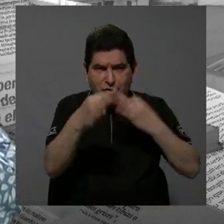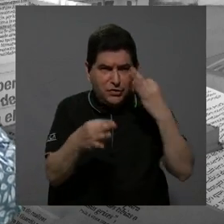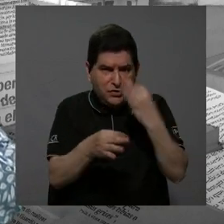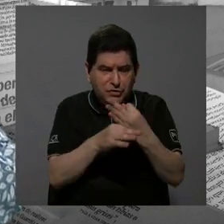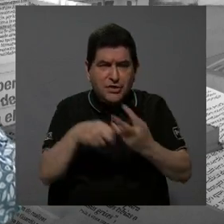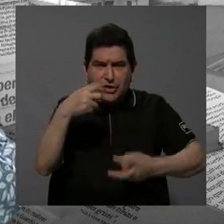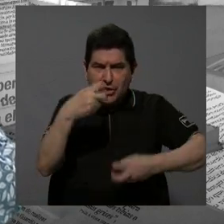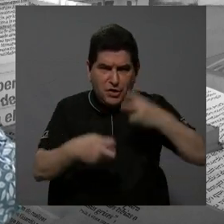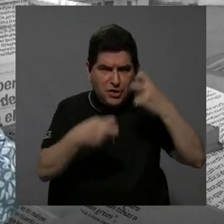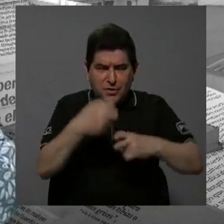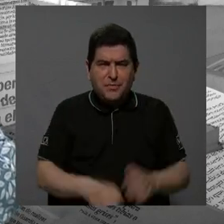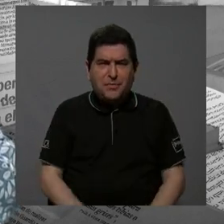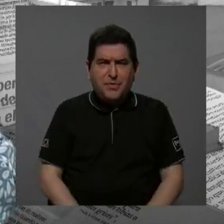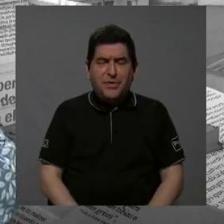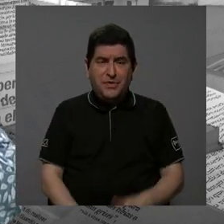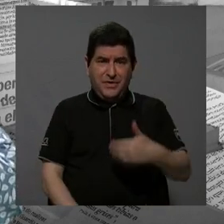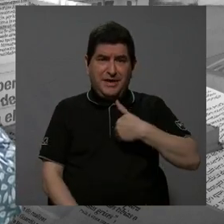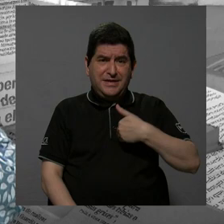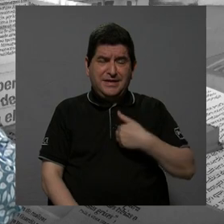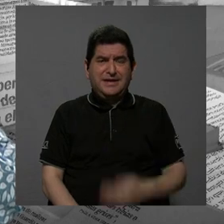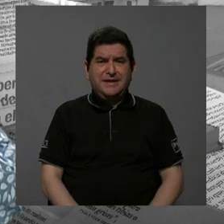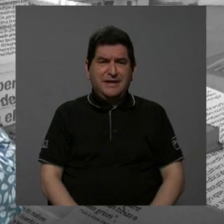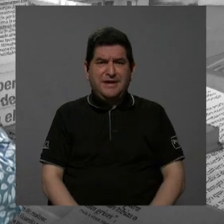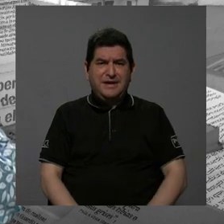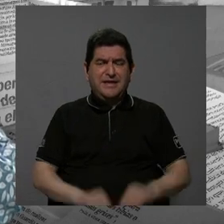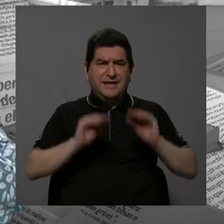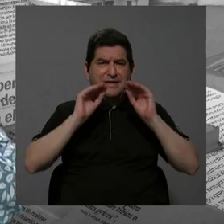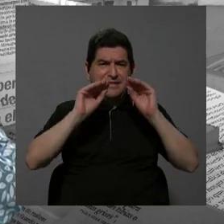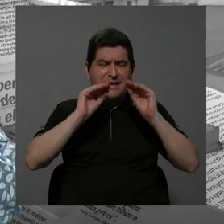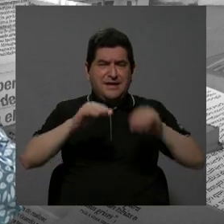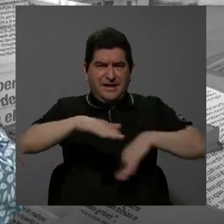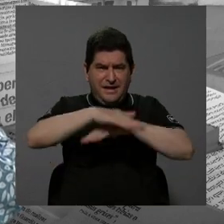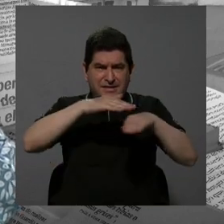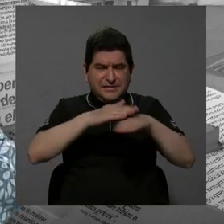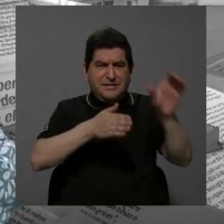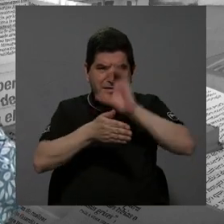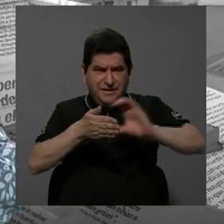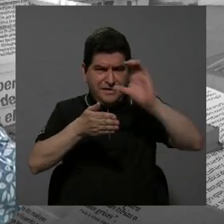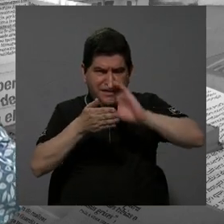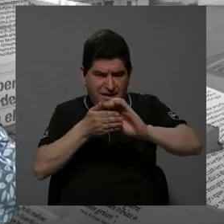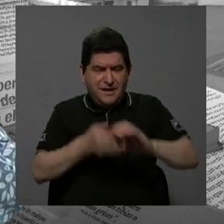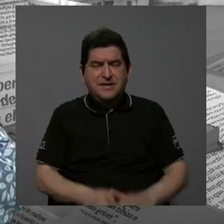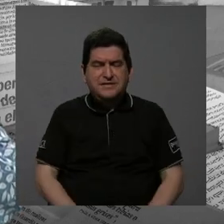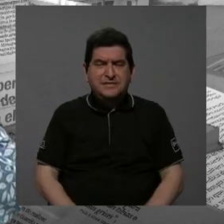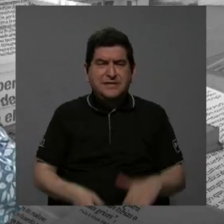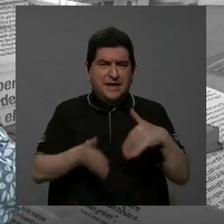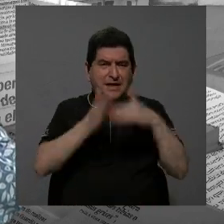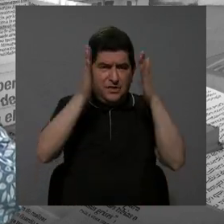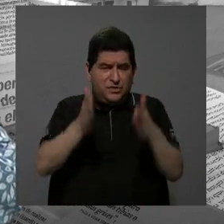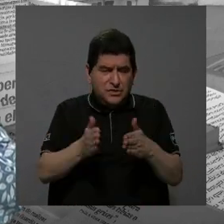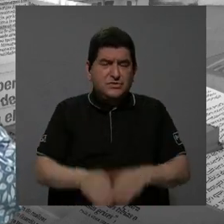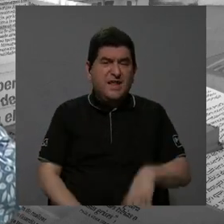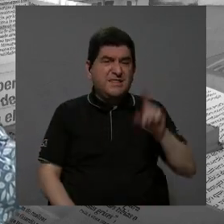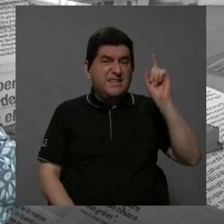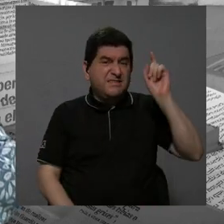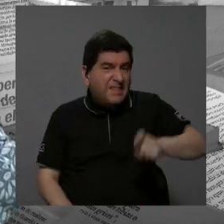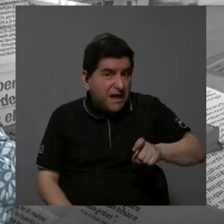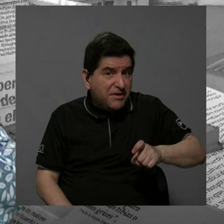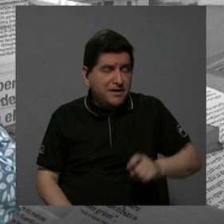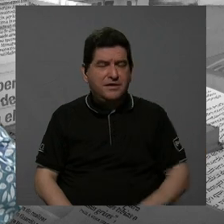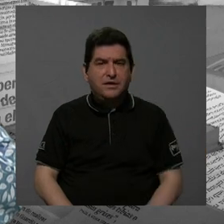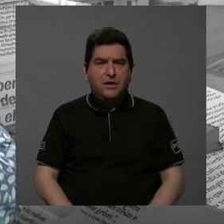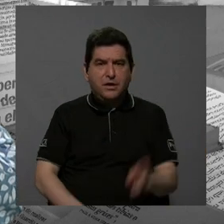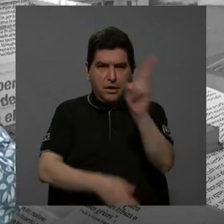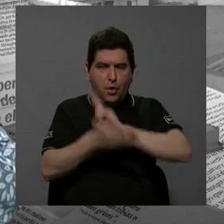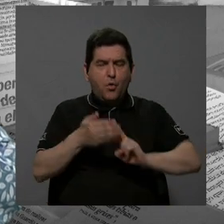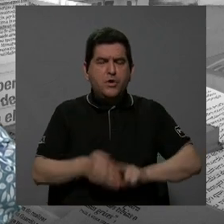problemas que arrastran de la educación básica, secundaria, los estudiantes deben nivelar la